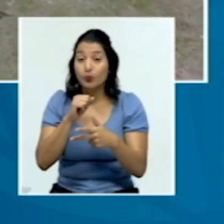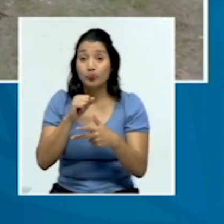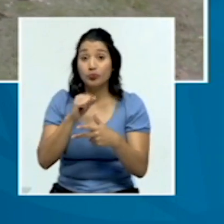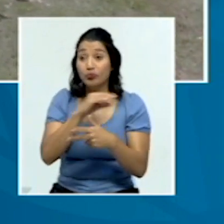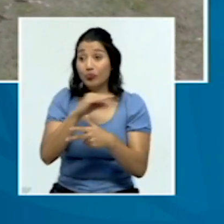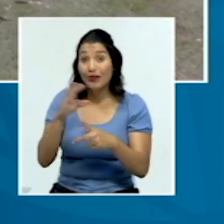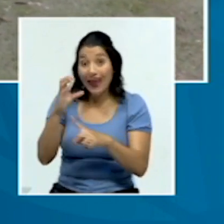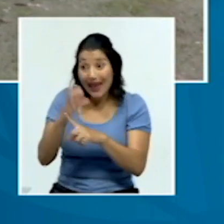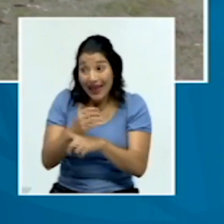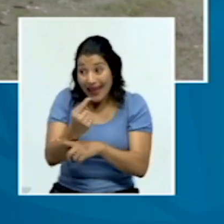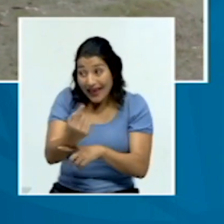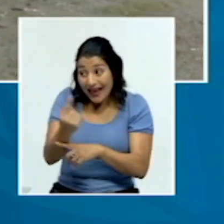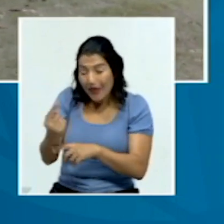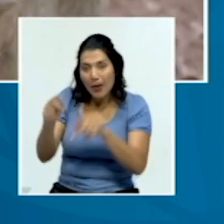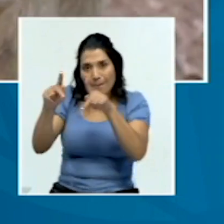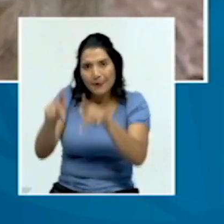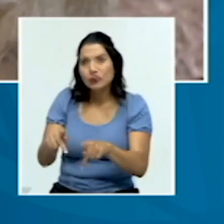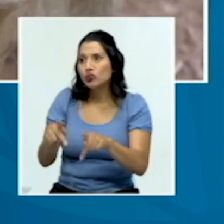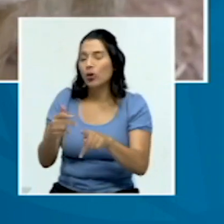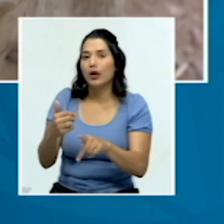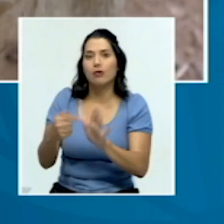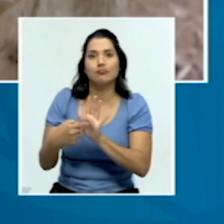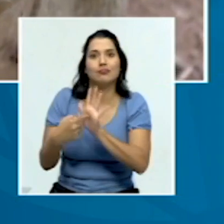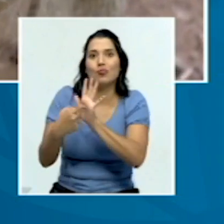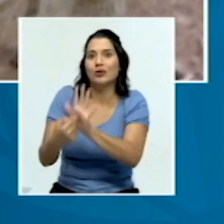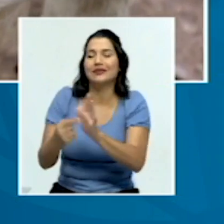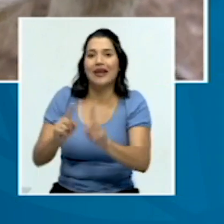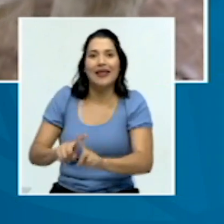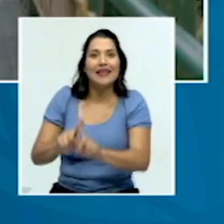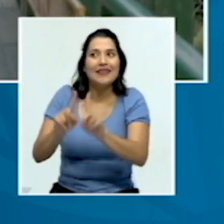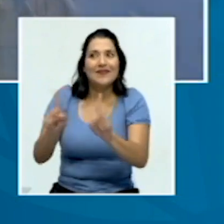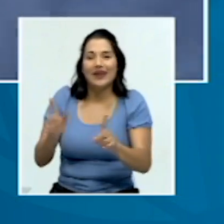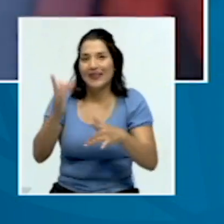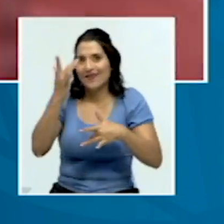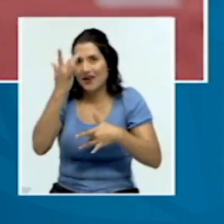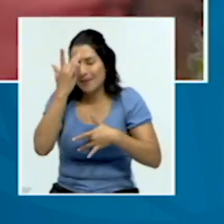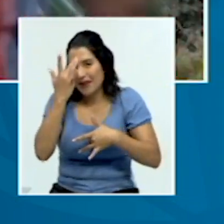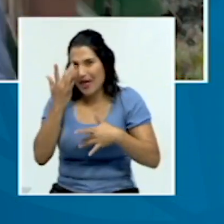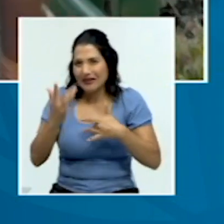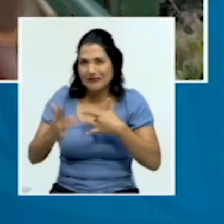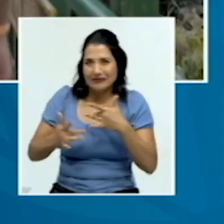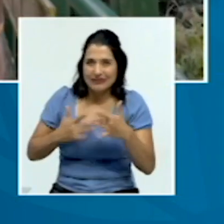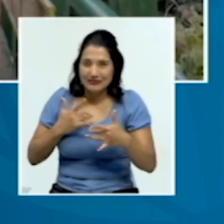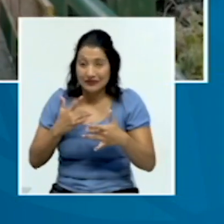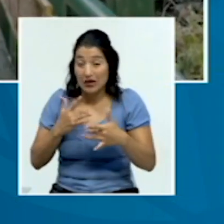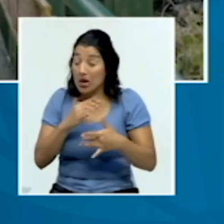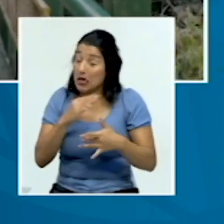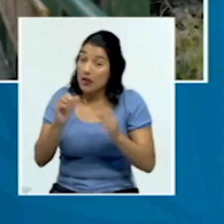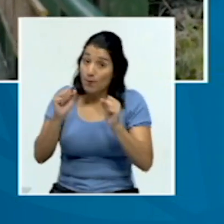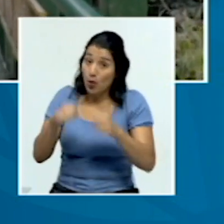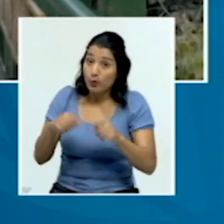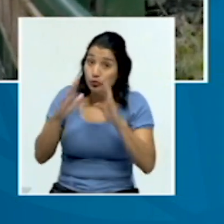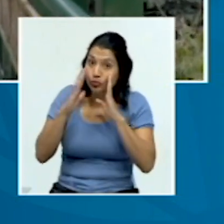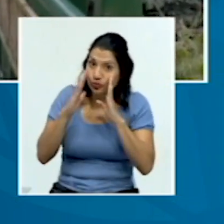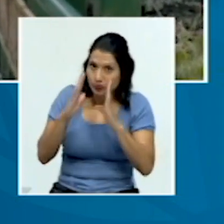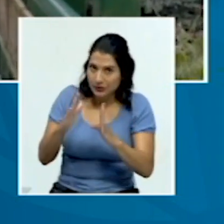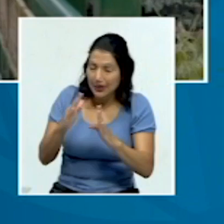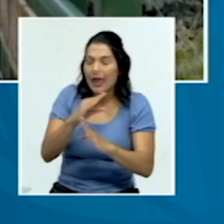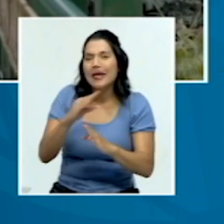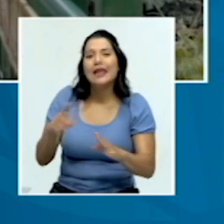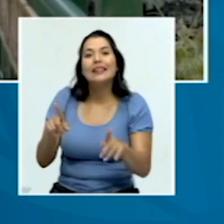que cada una de ellas van mostrando diferentes enfermedades y patologías que pueden ser tratadas y también